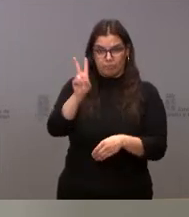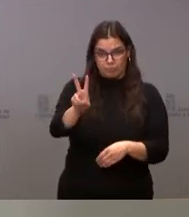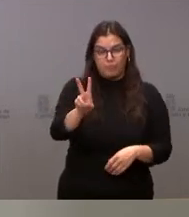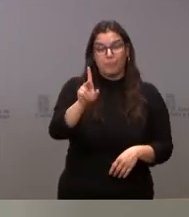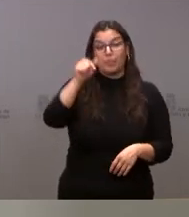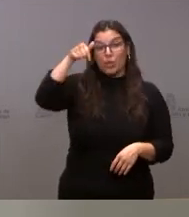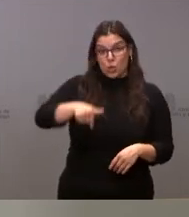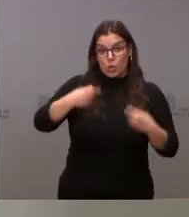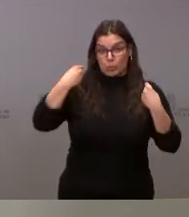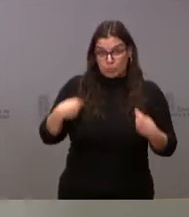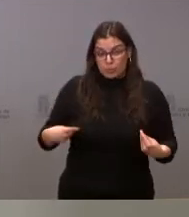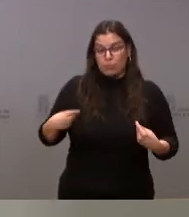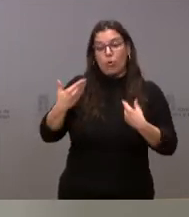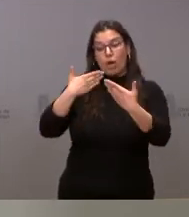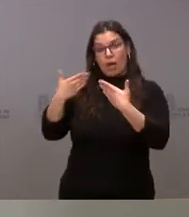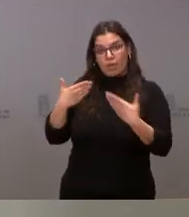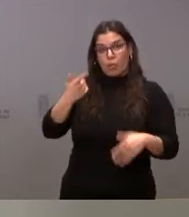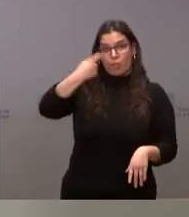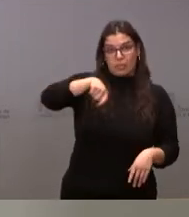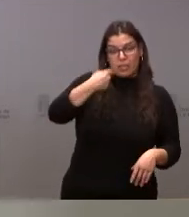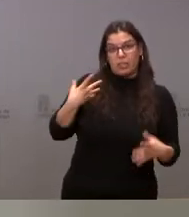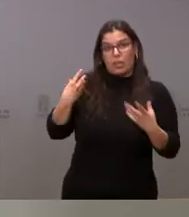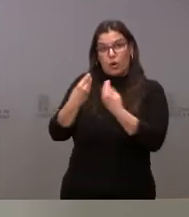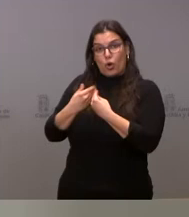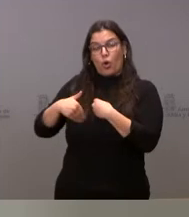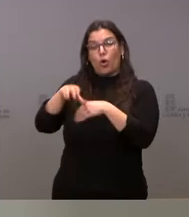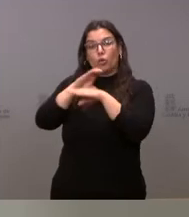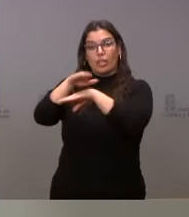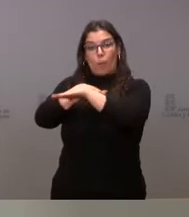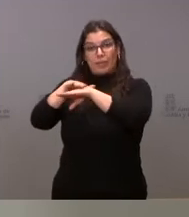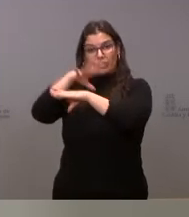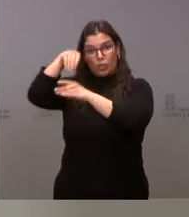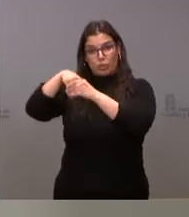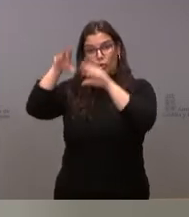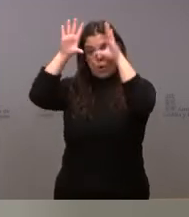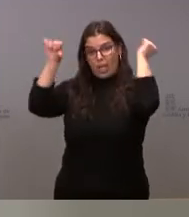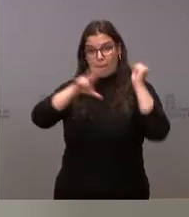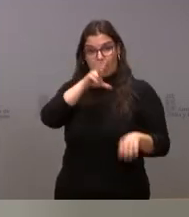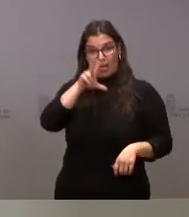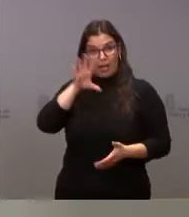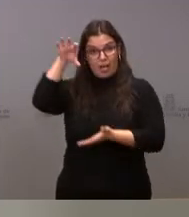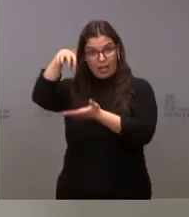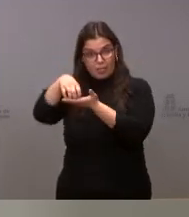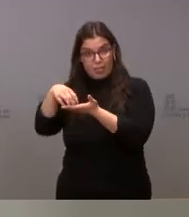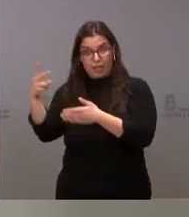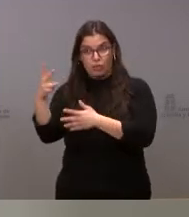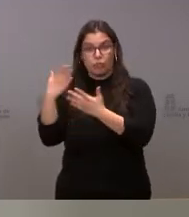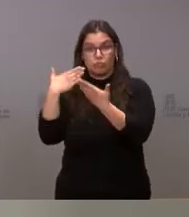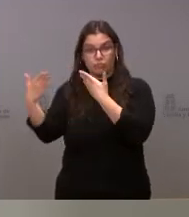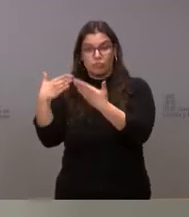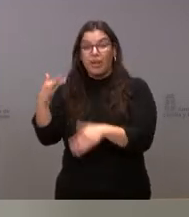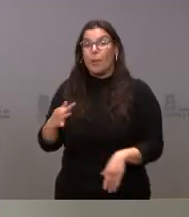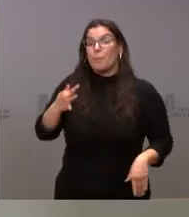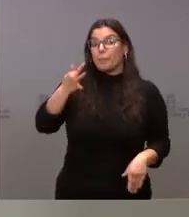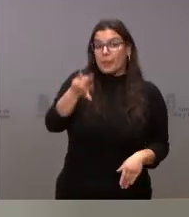conversación con el consejero ministro de la Embajada de Ucrania